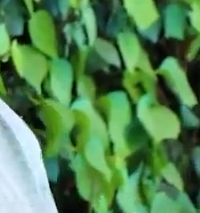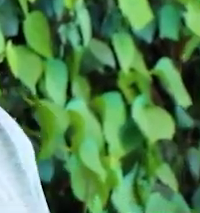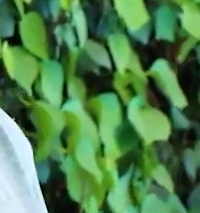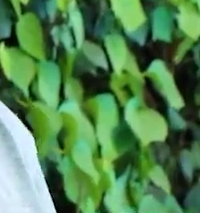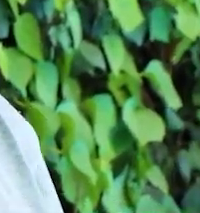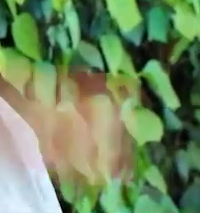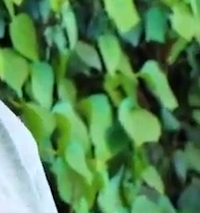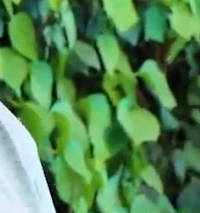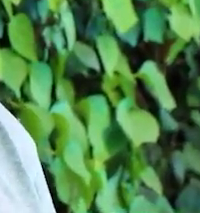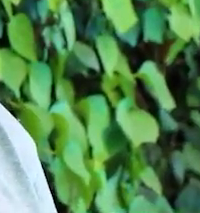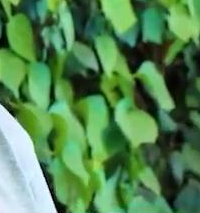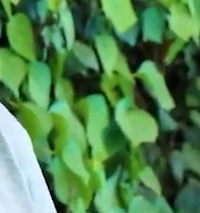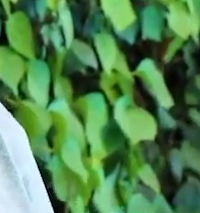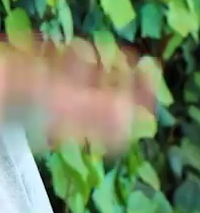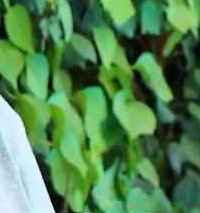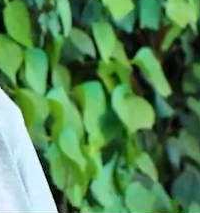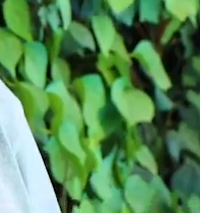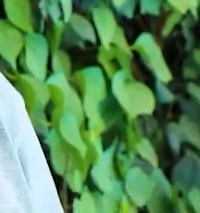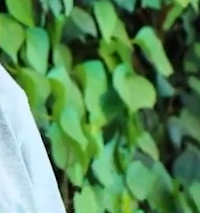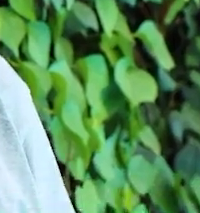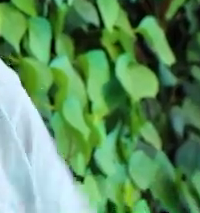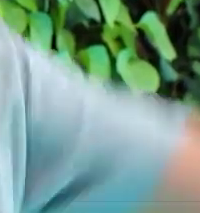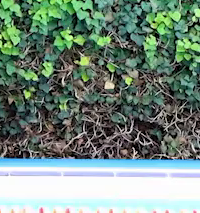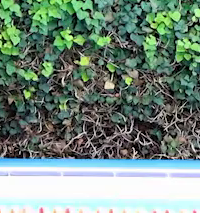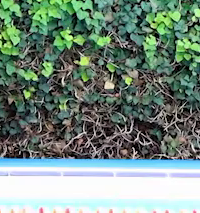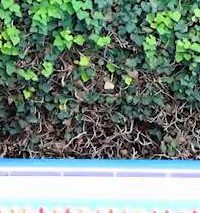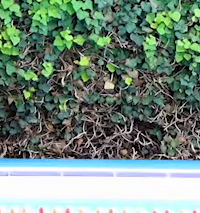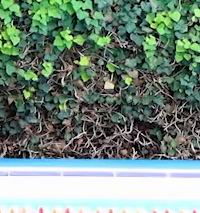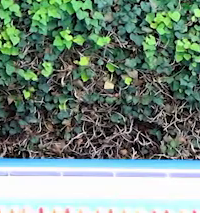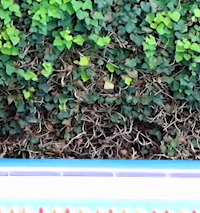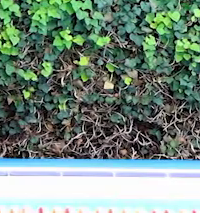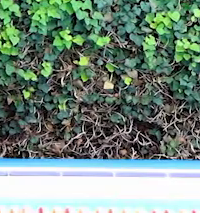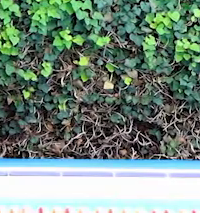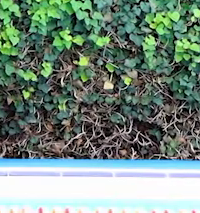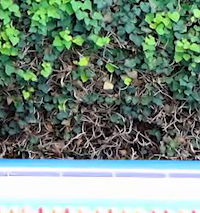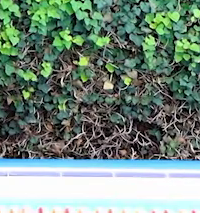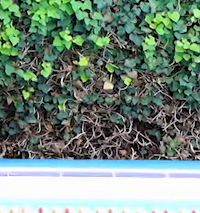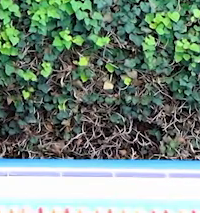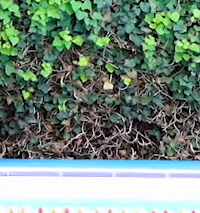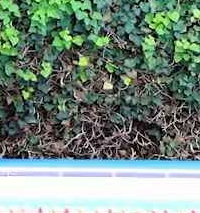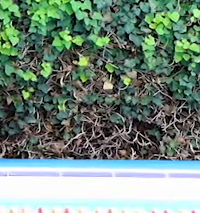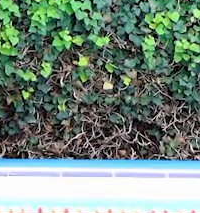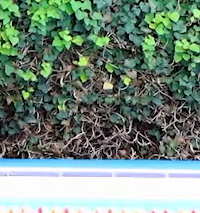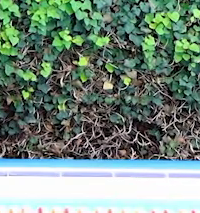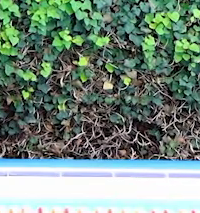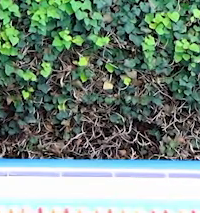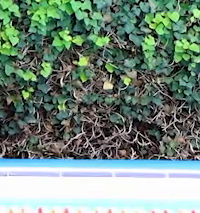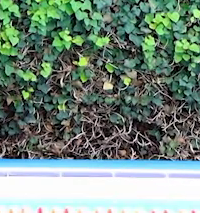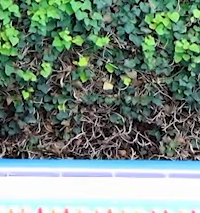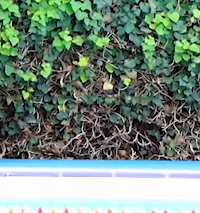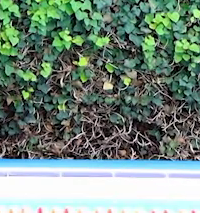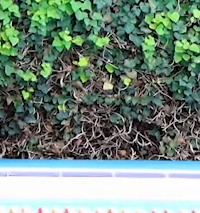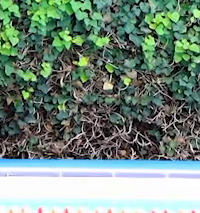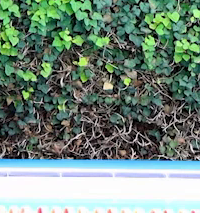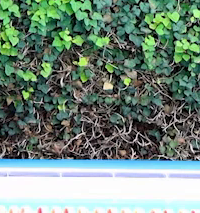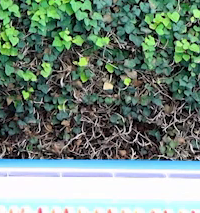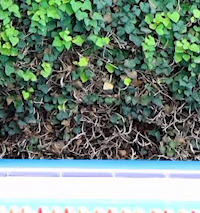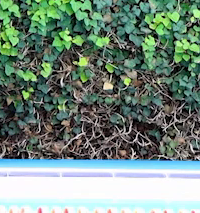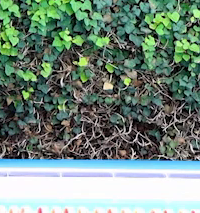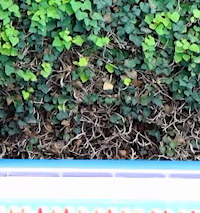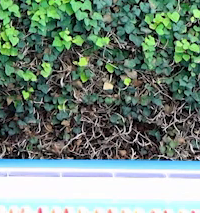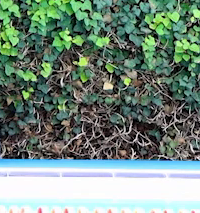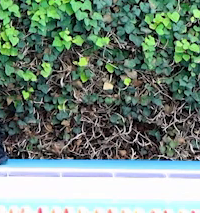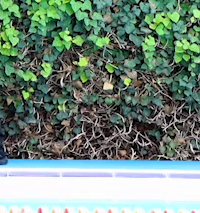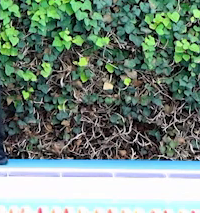cuáles seis puntos, y vamos a elevar nuestras manos alternando diez veces cada una. Y descansamos,